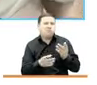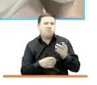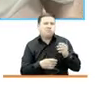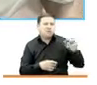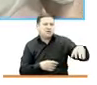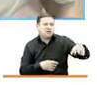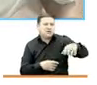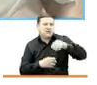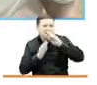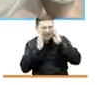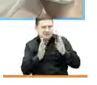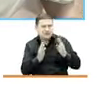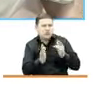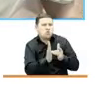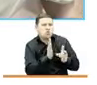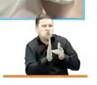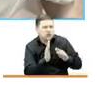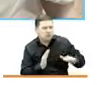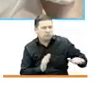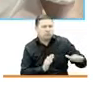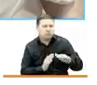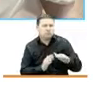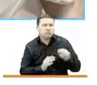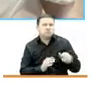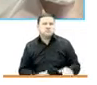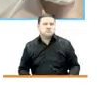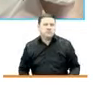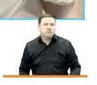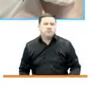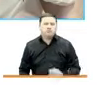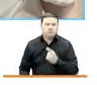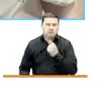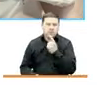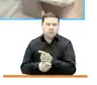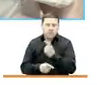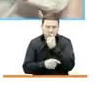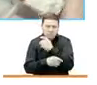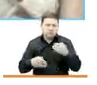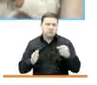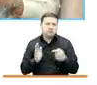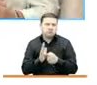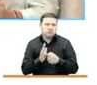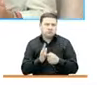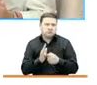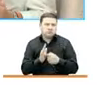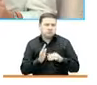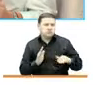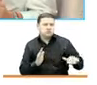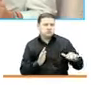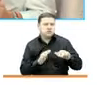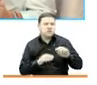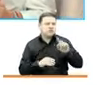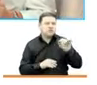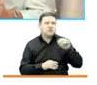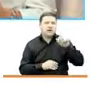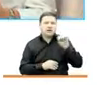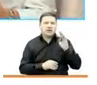de atención de emergencia, Ocean View, como mismo lo denominaron los niños, y la carpa de San Martín.